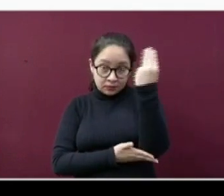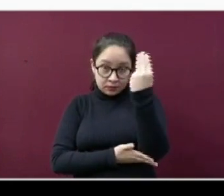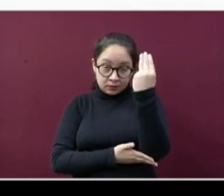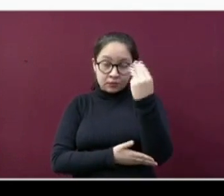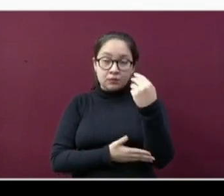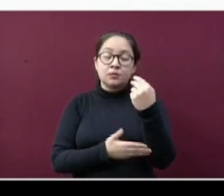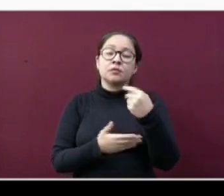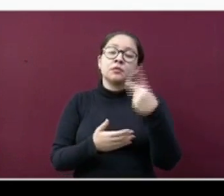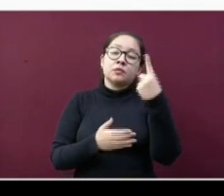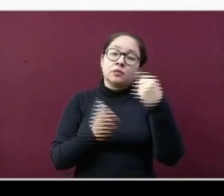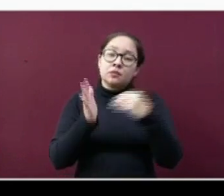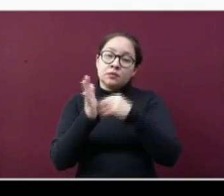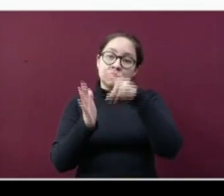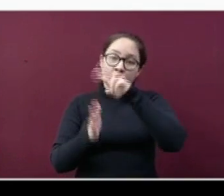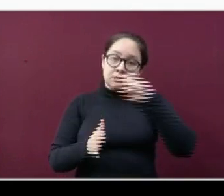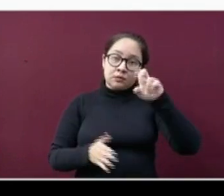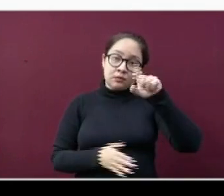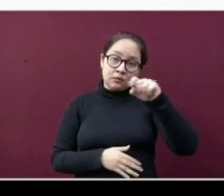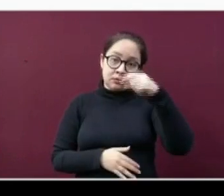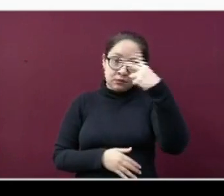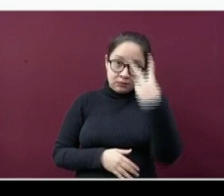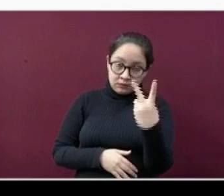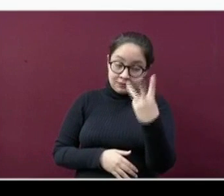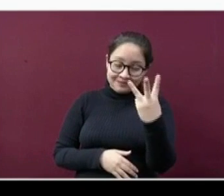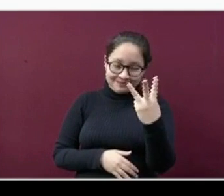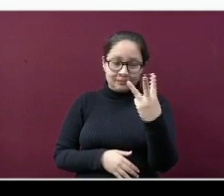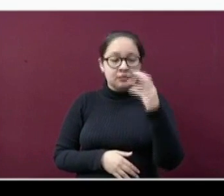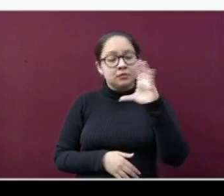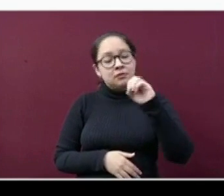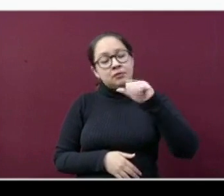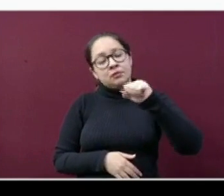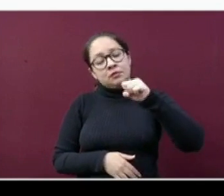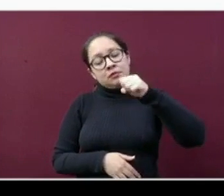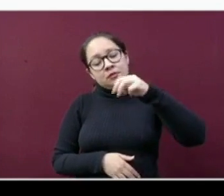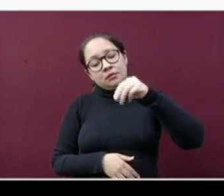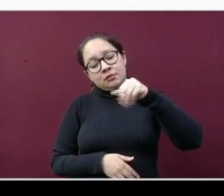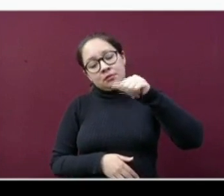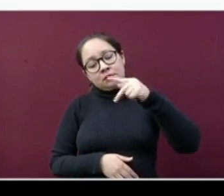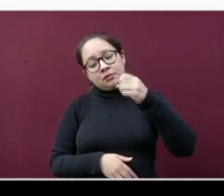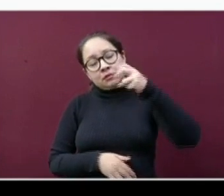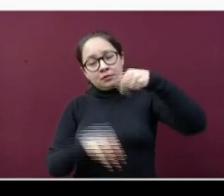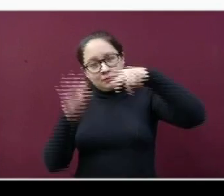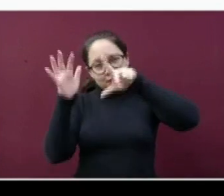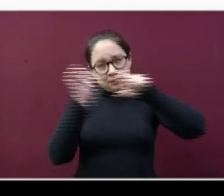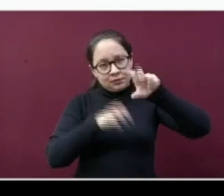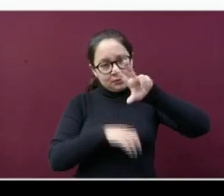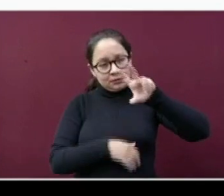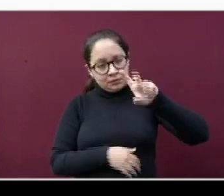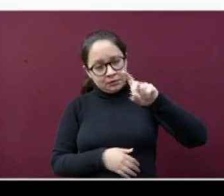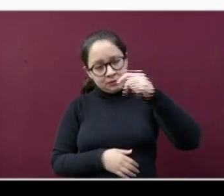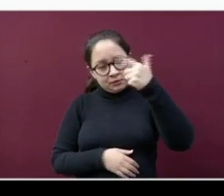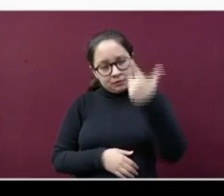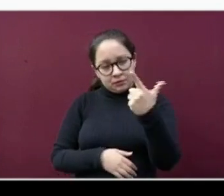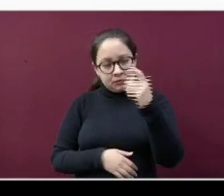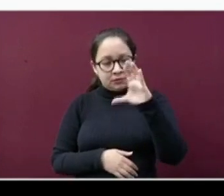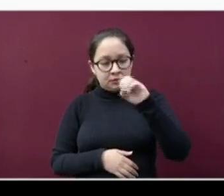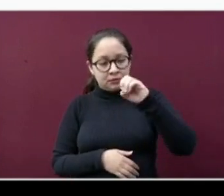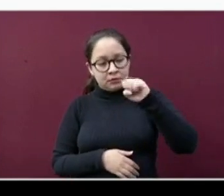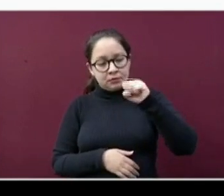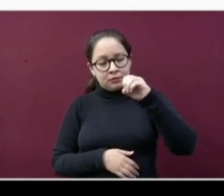con 1.223, Cozamaloapan 837, Cozoleacaque con